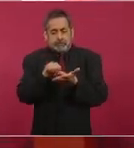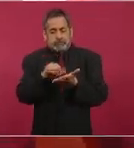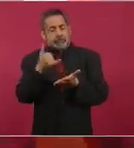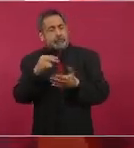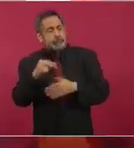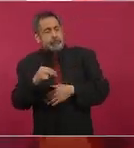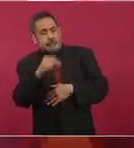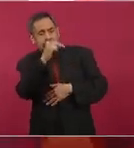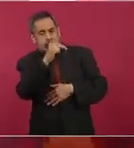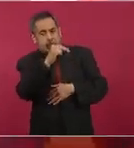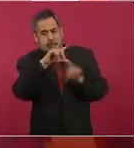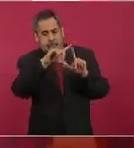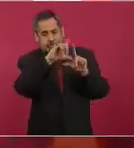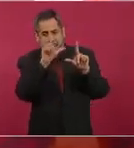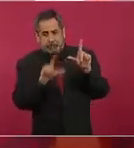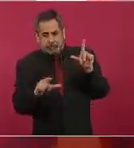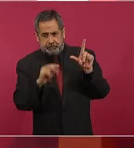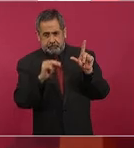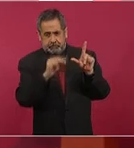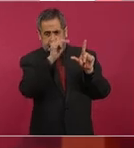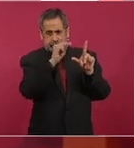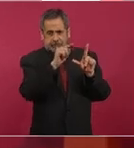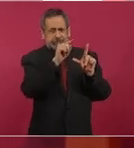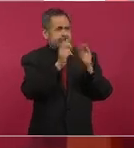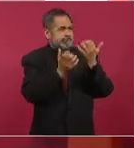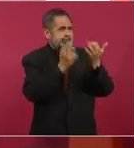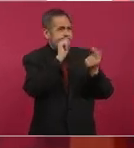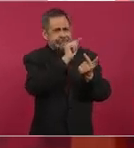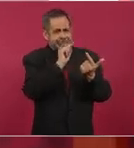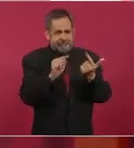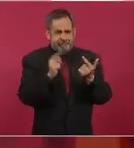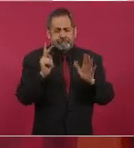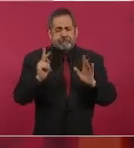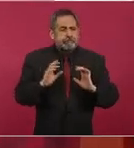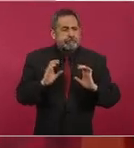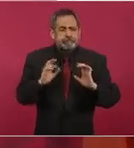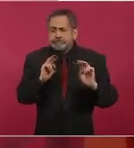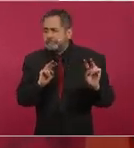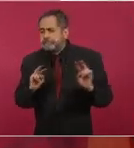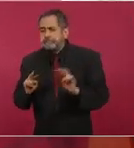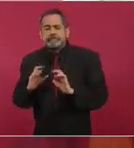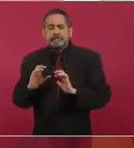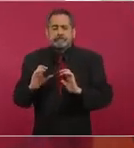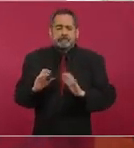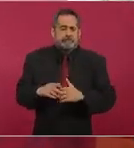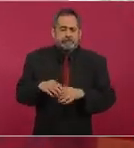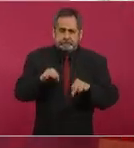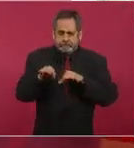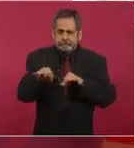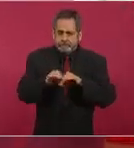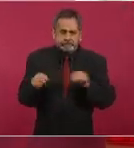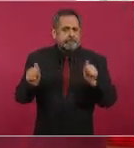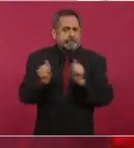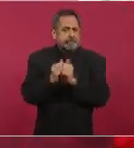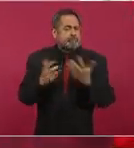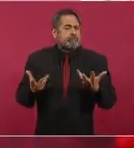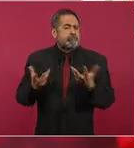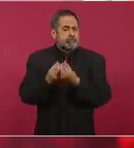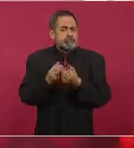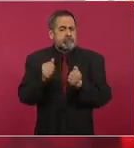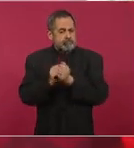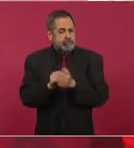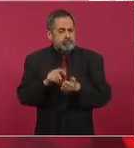en el norte del país, pero estamos pendientes y estamos trabajando de manera